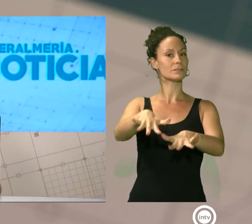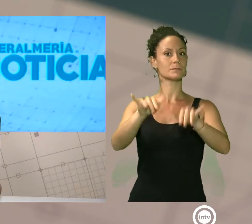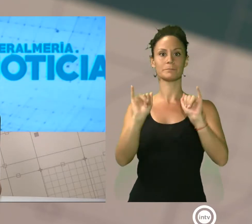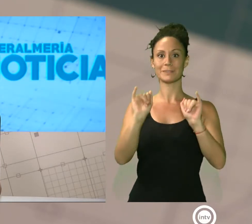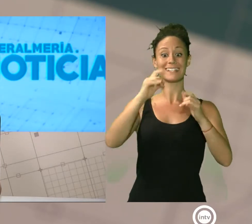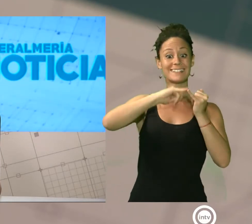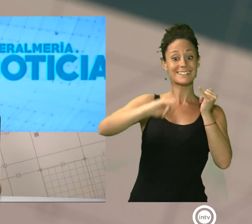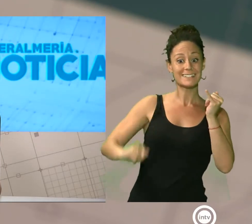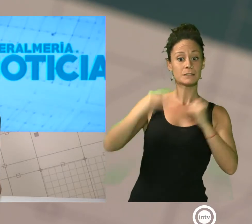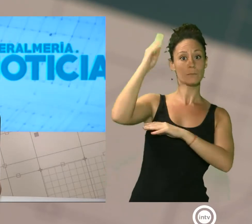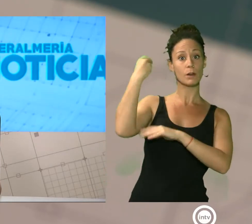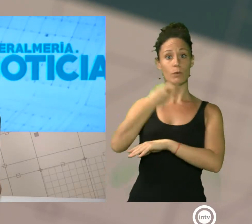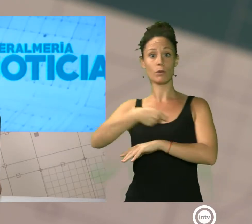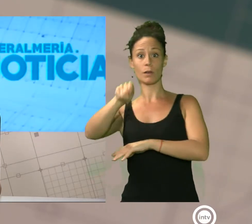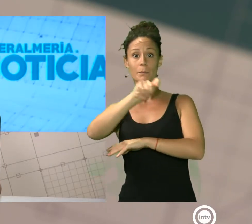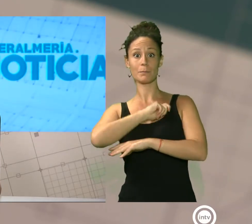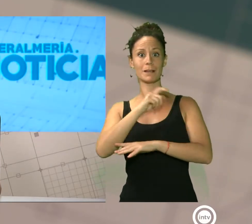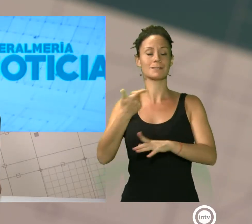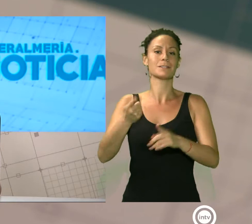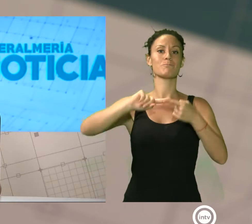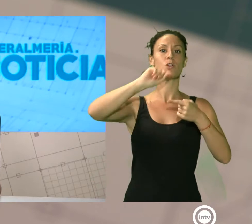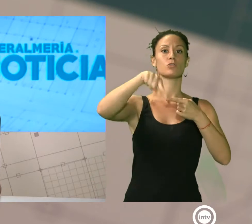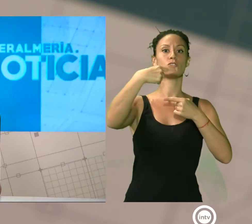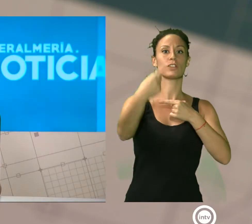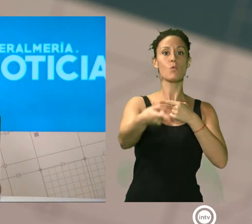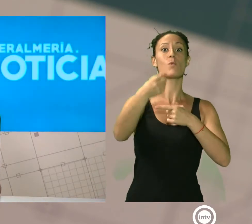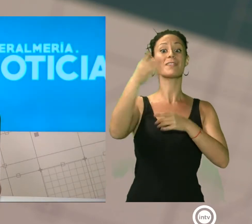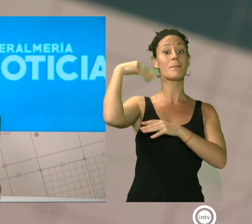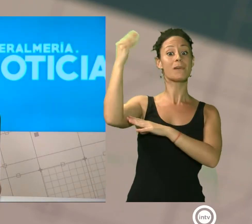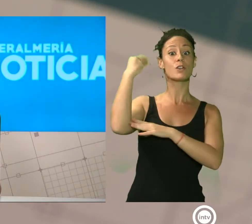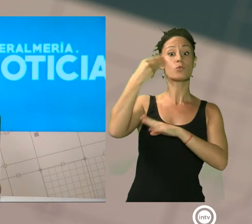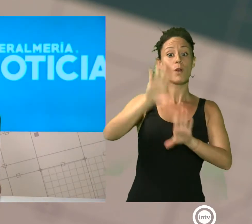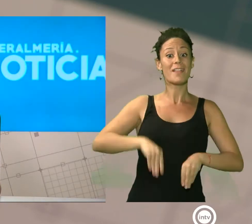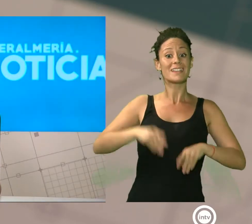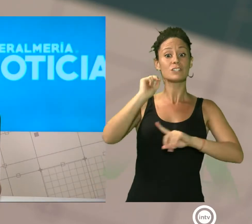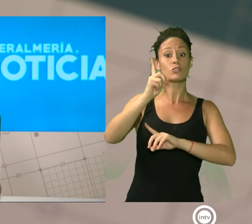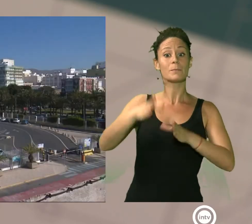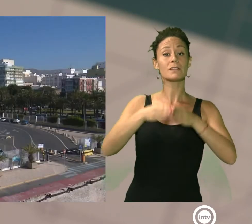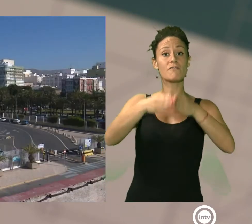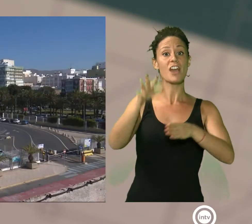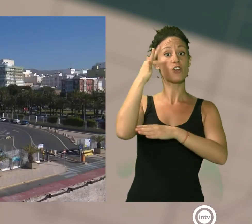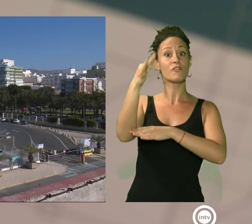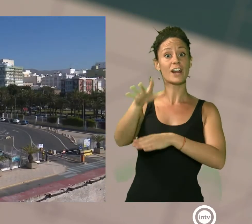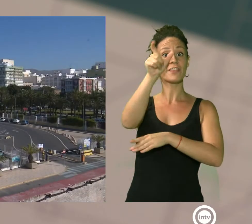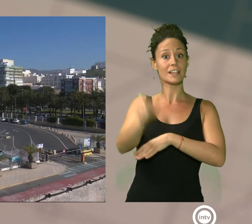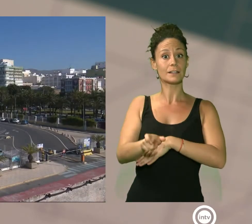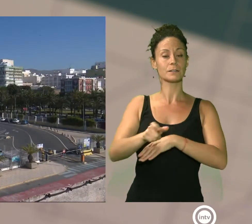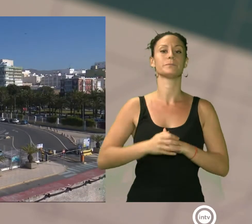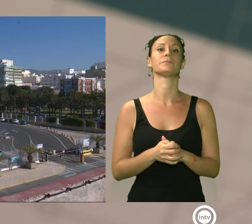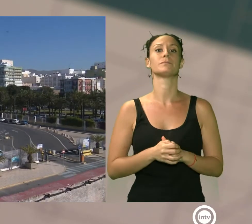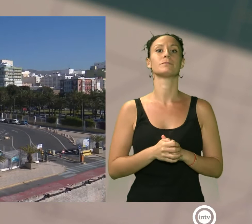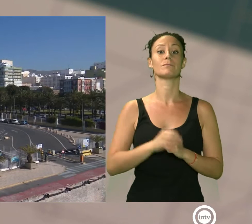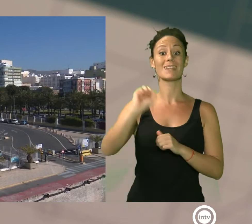España ha provocado que el país norteafricano solo admita barcos procedentes de Francia e Italia. Por segundo año